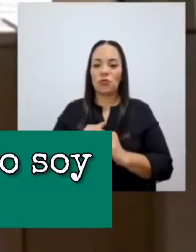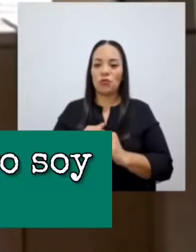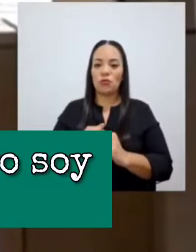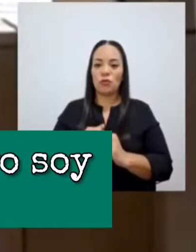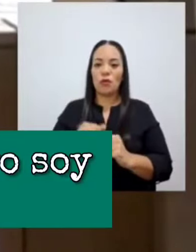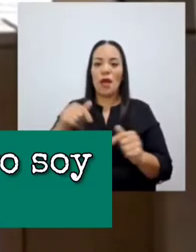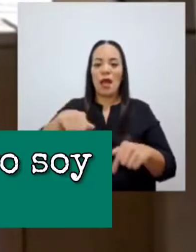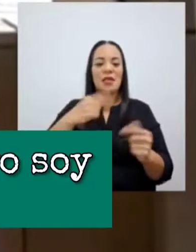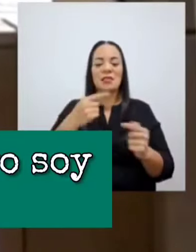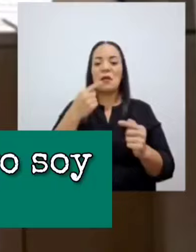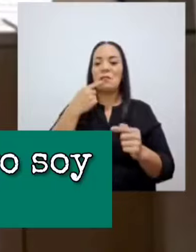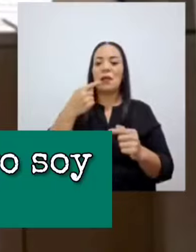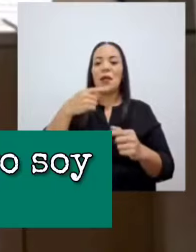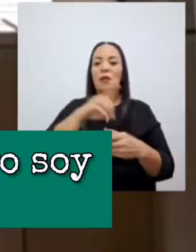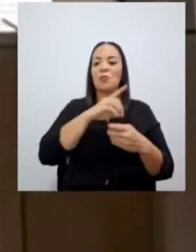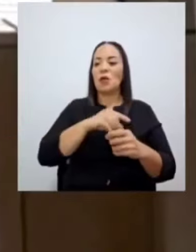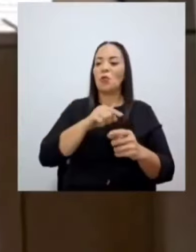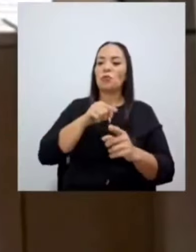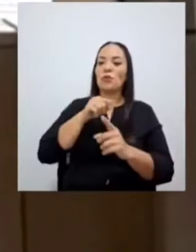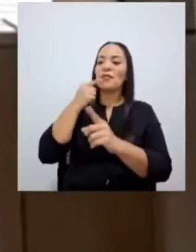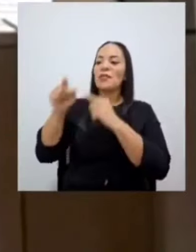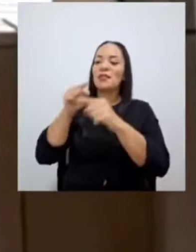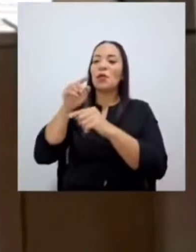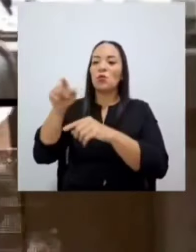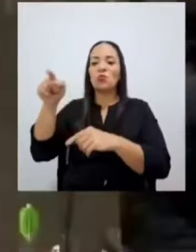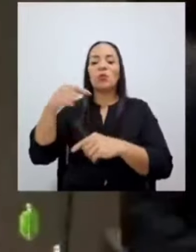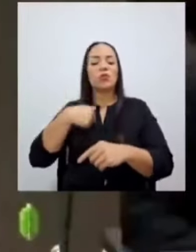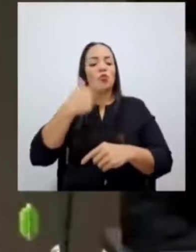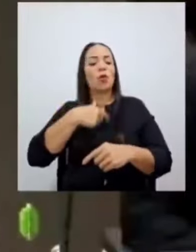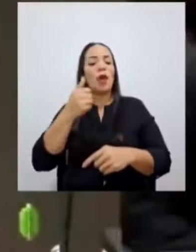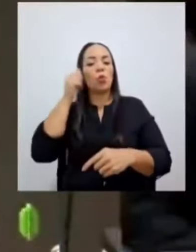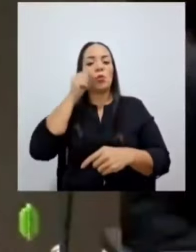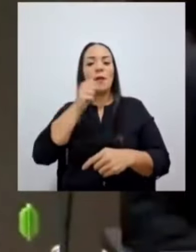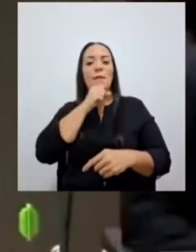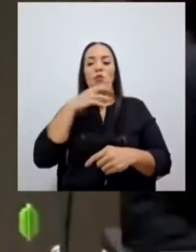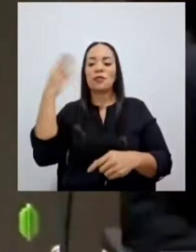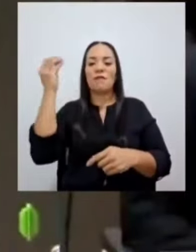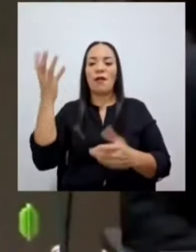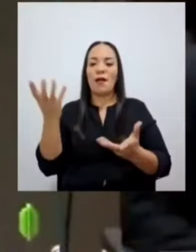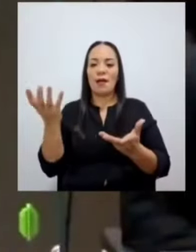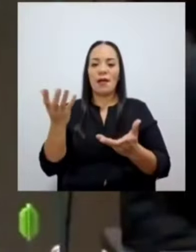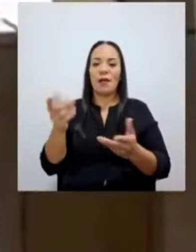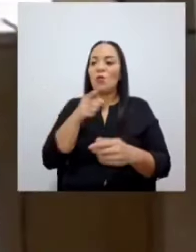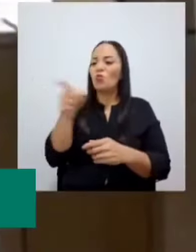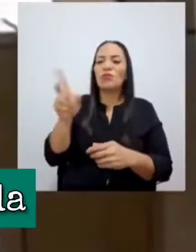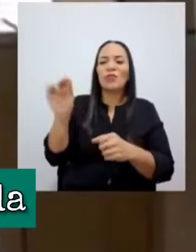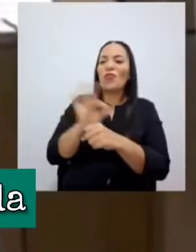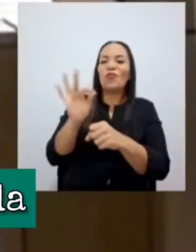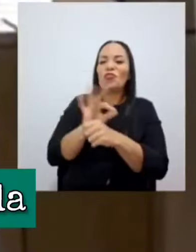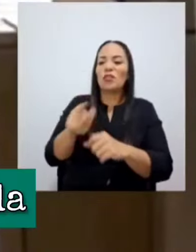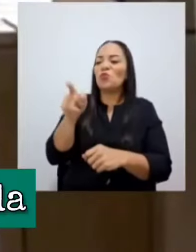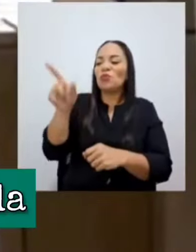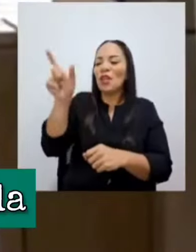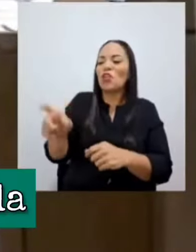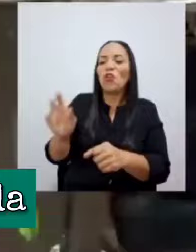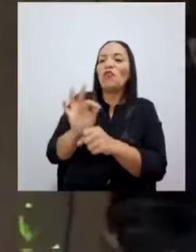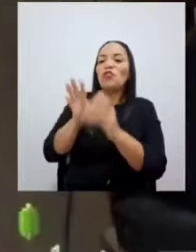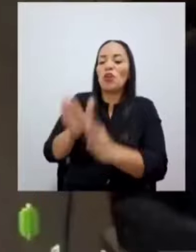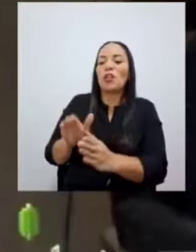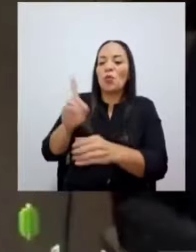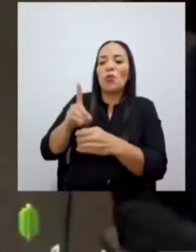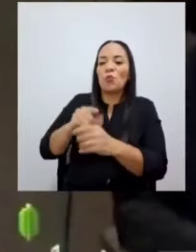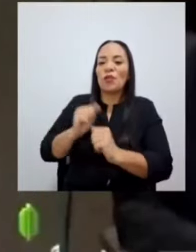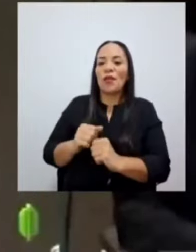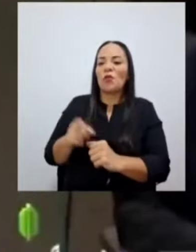termina diciendo yo soy una adulta mayor y sale afuera y todo. O sea, ustedes no funcionan, usted no funciona como diputada,